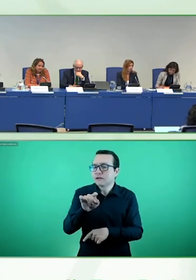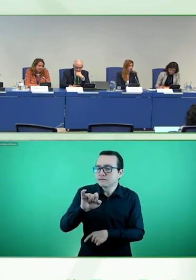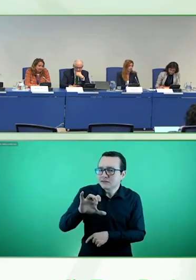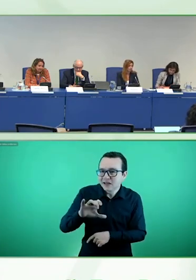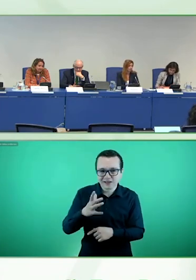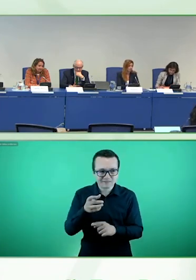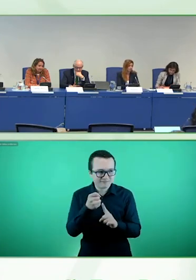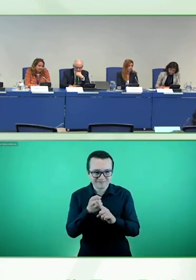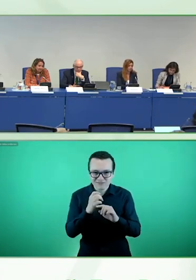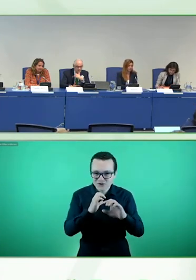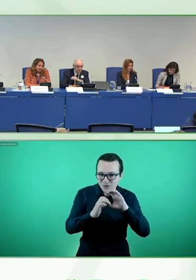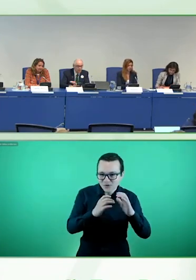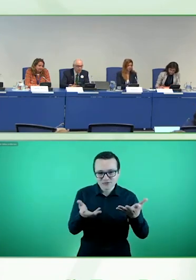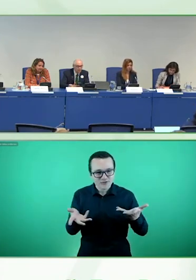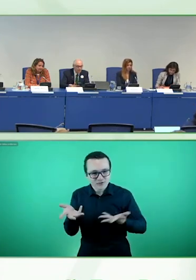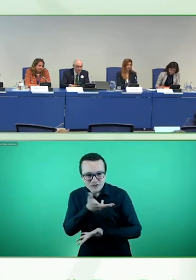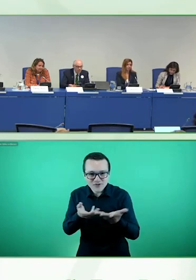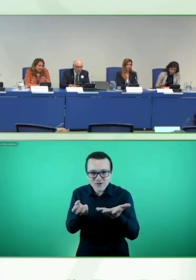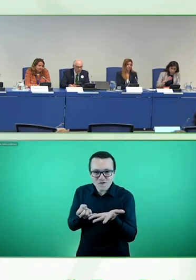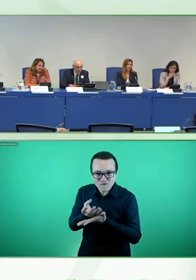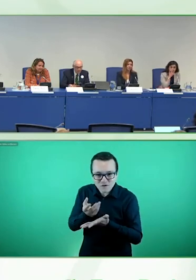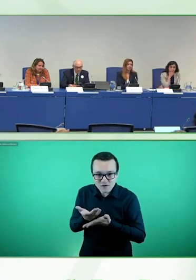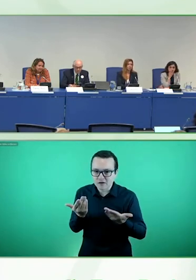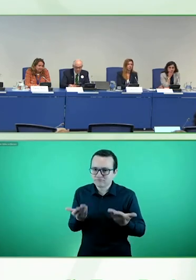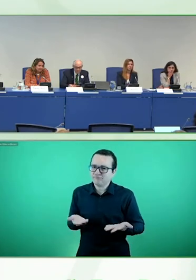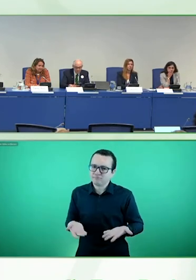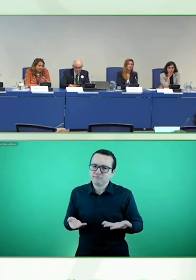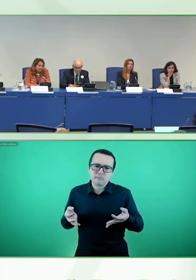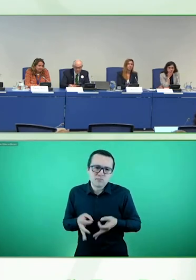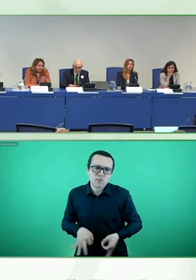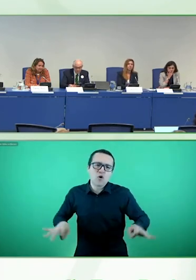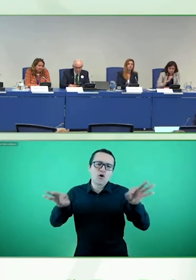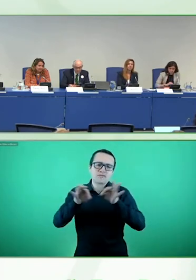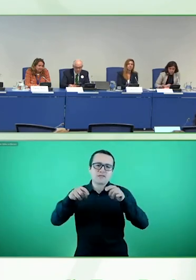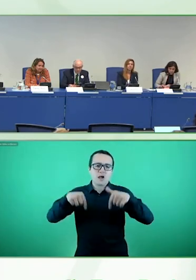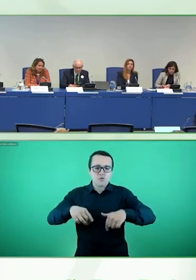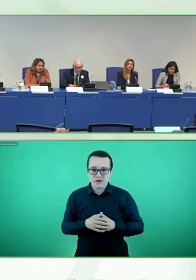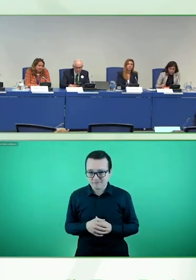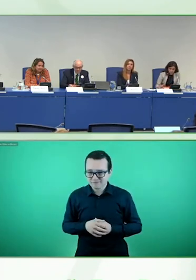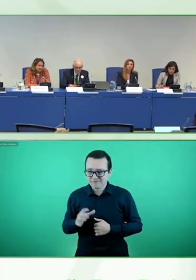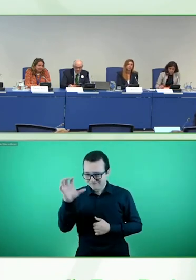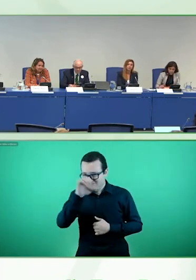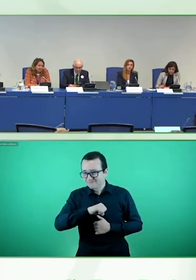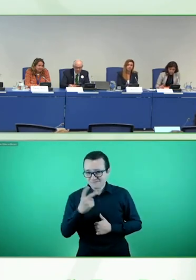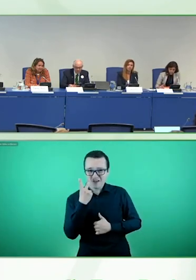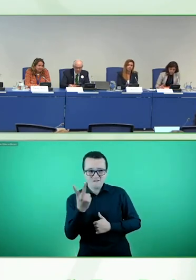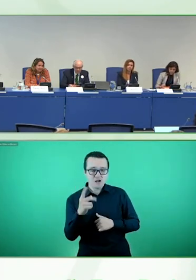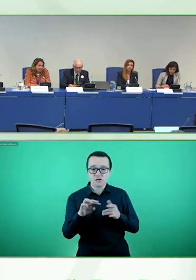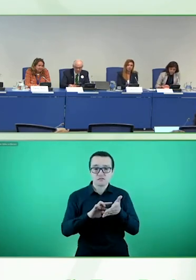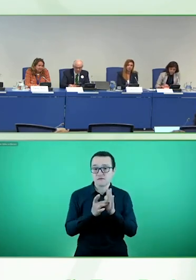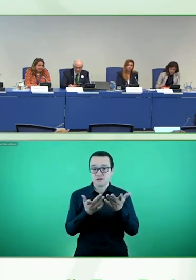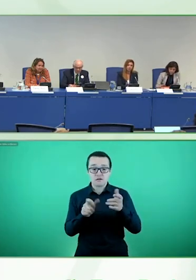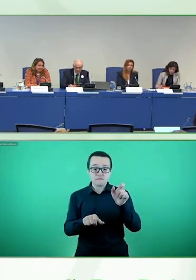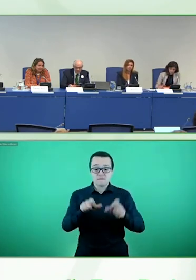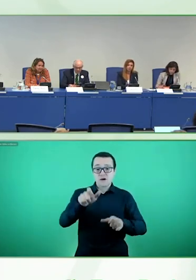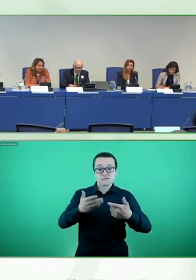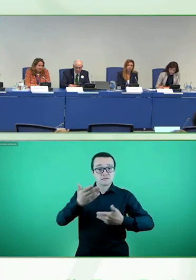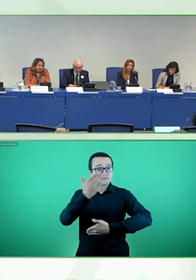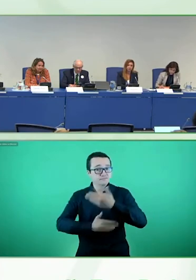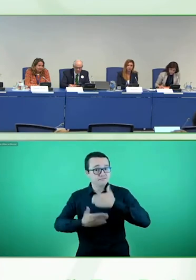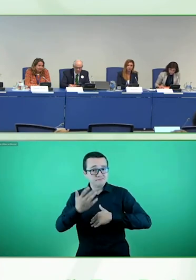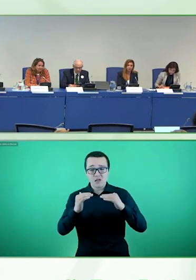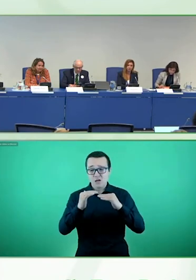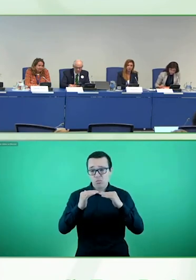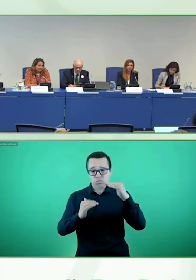todavía esos ámbitos están alejados de una igualdad real para las personas con discapacidad y están muchas veces sometidos